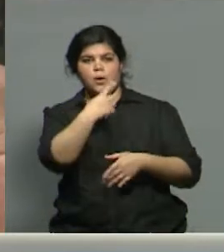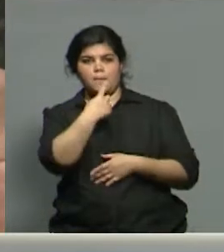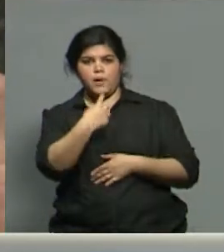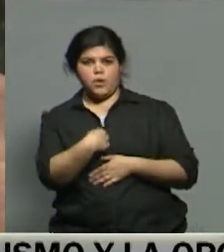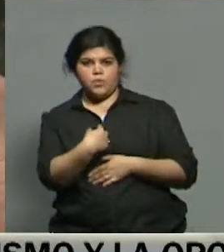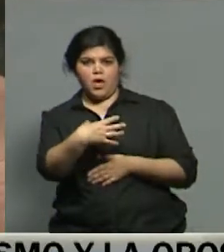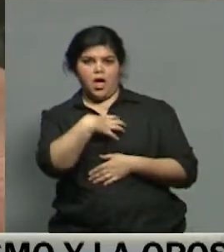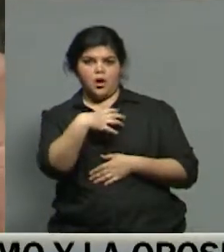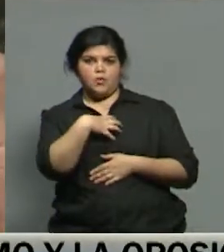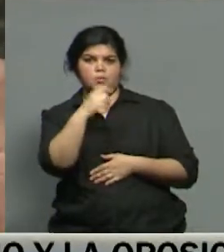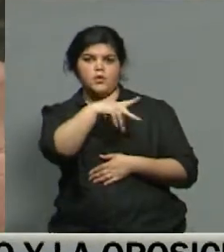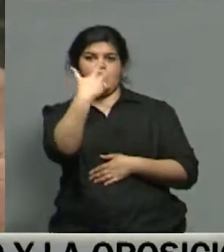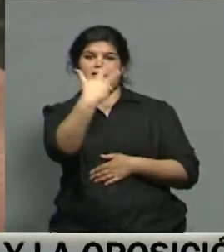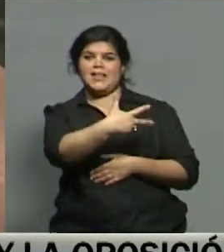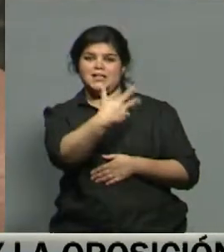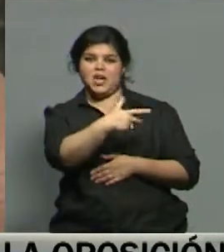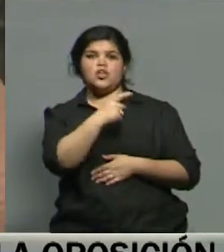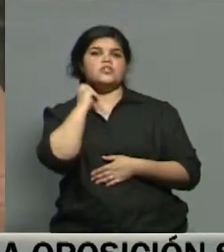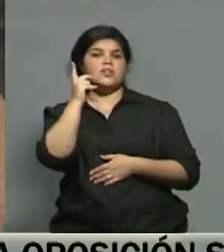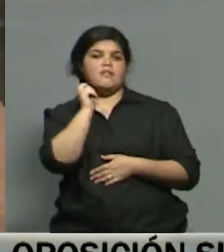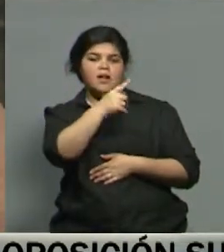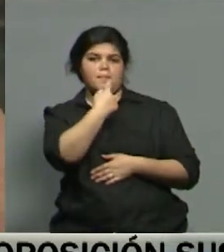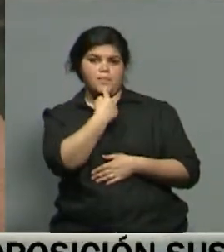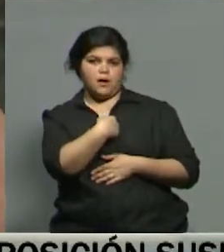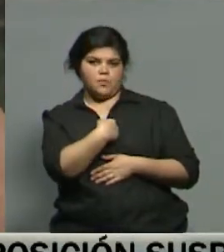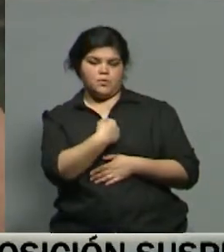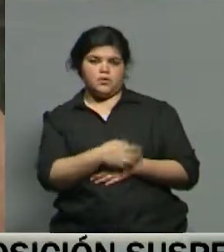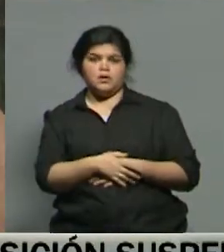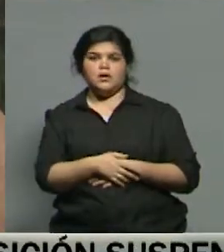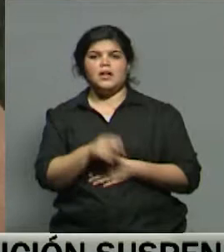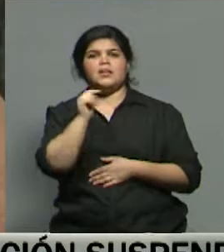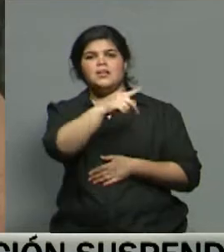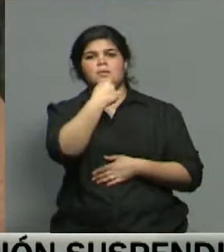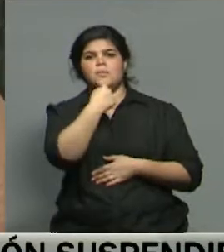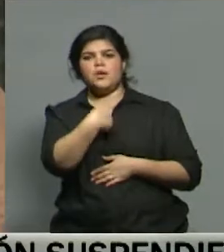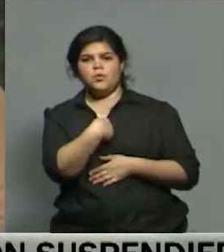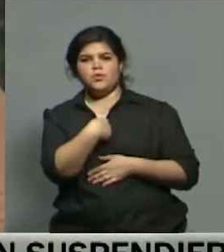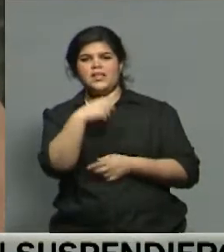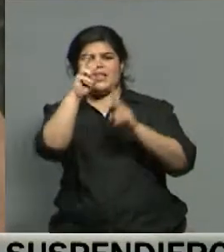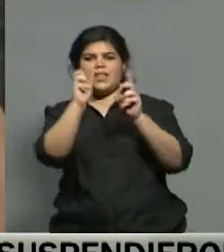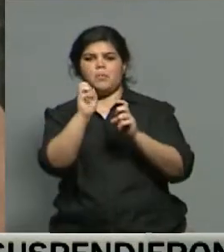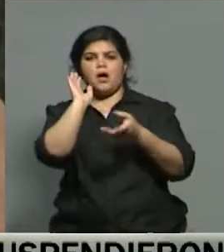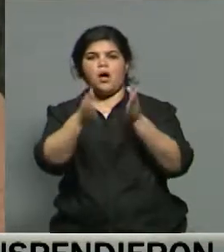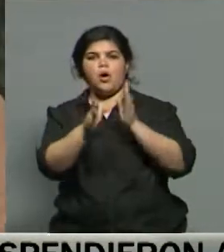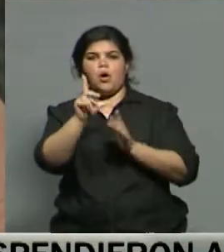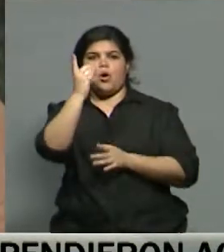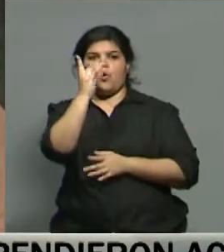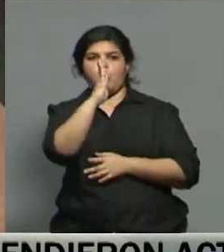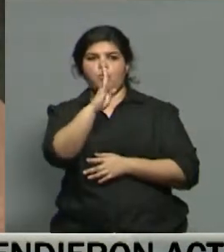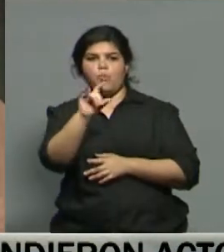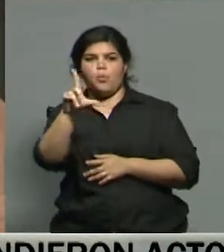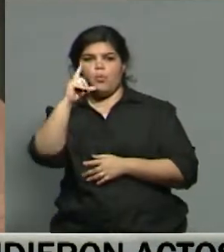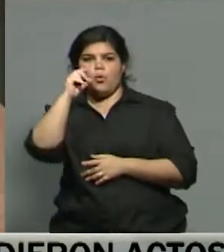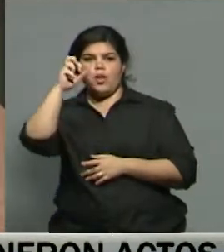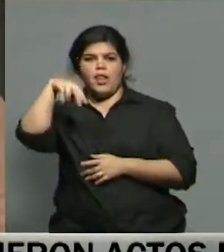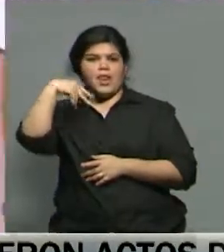de un terciario en San Rafael, preguntaba sobre el tema de bullying debido a múltiples casos que habían aparecido